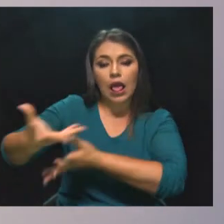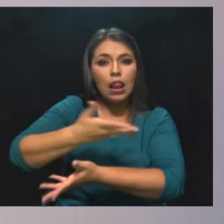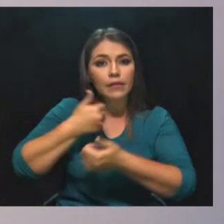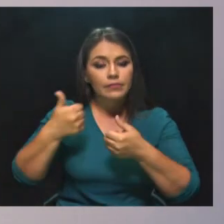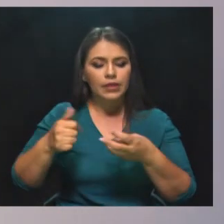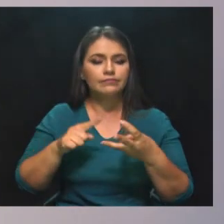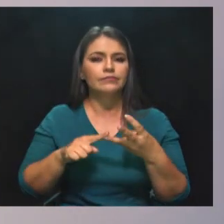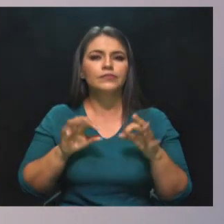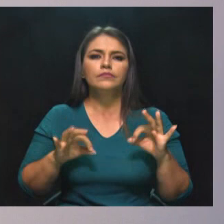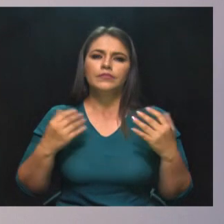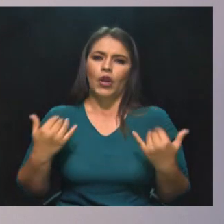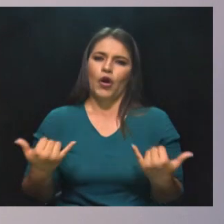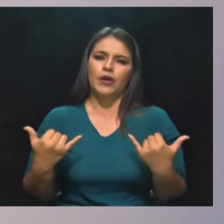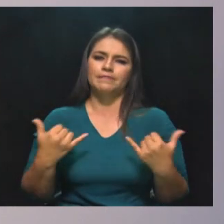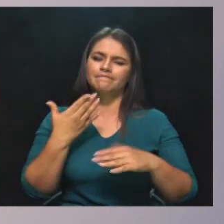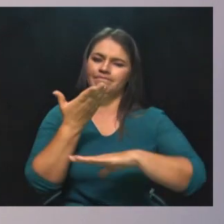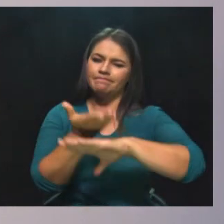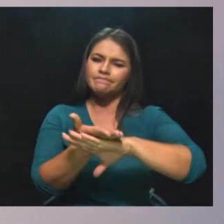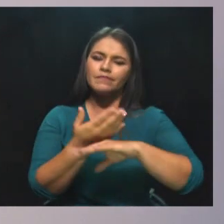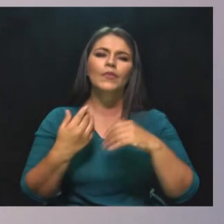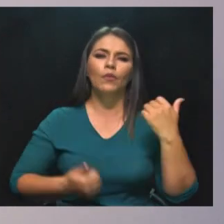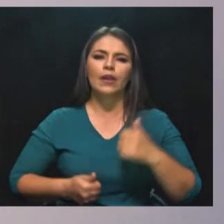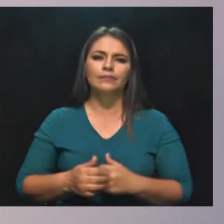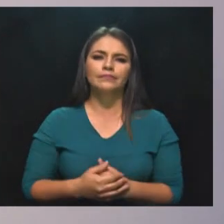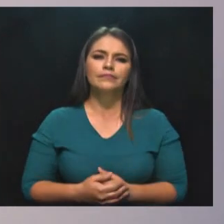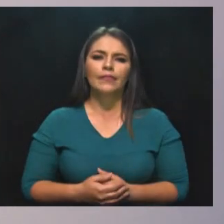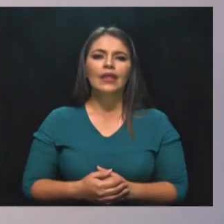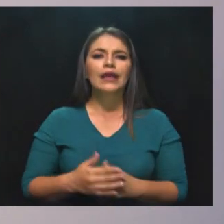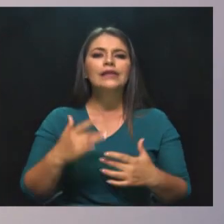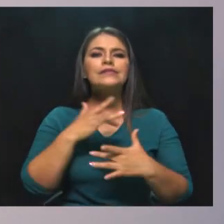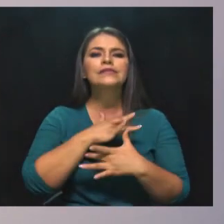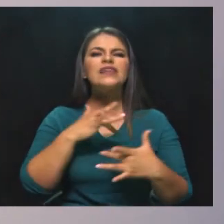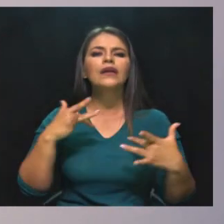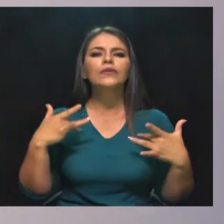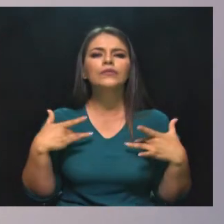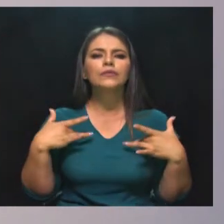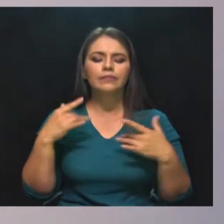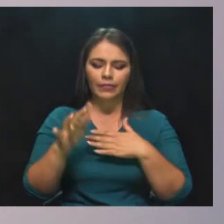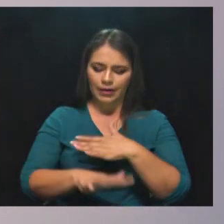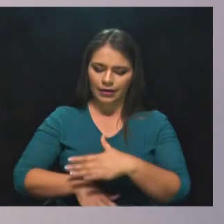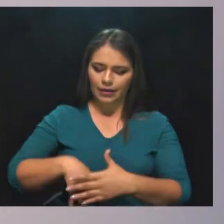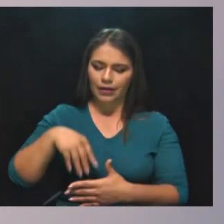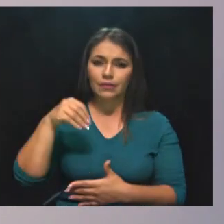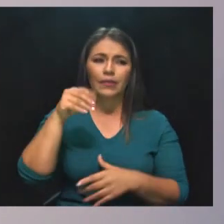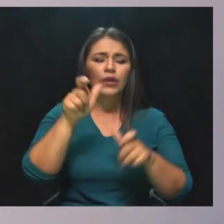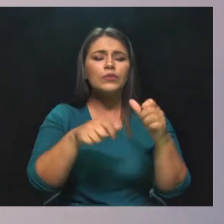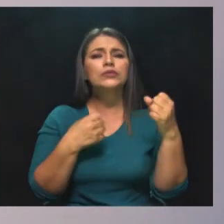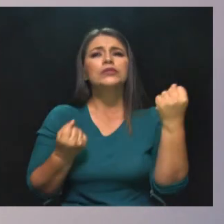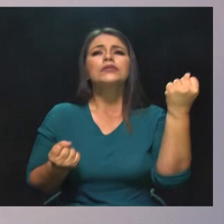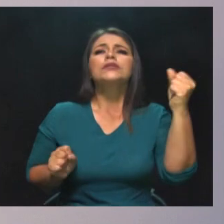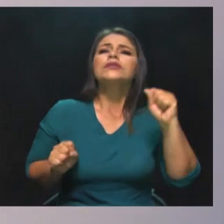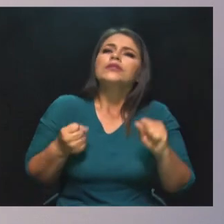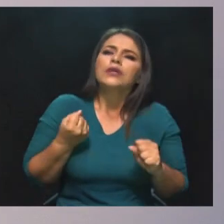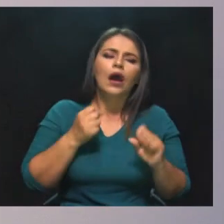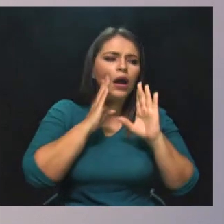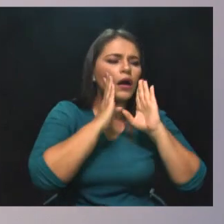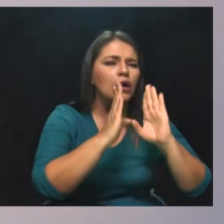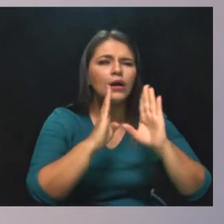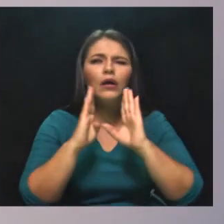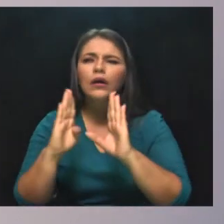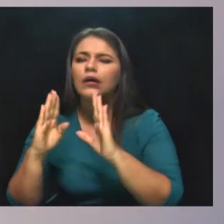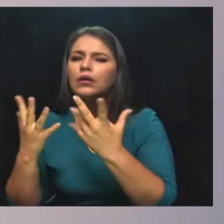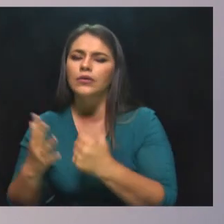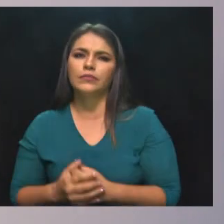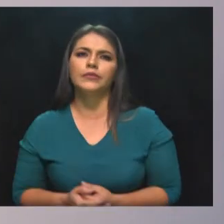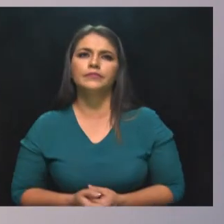es la iniciativa que pusimos en marcha para acompañar y ayudar a quienes tienen mayor angustia. Desde el ámbito